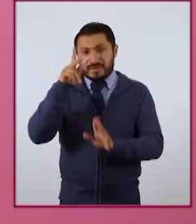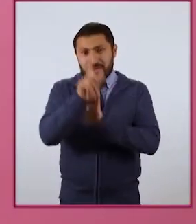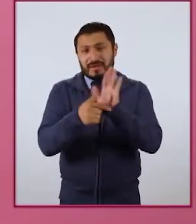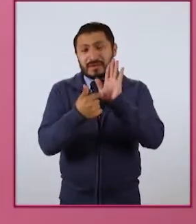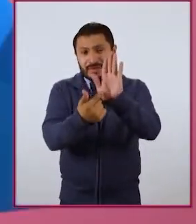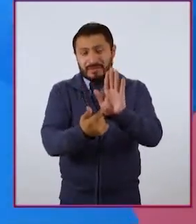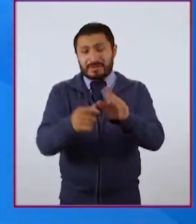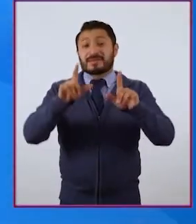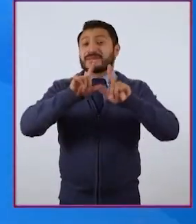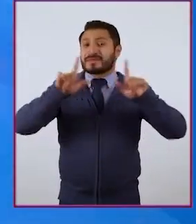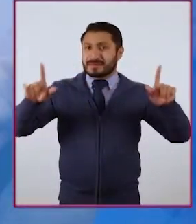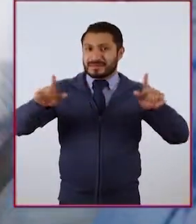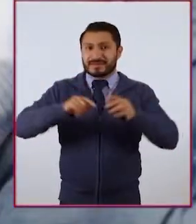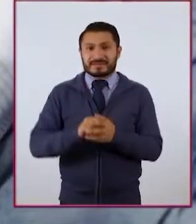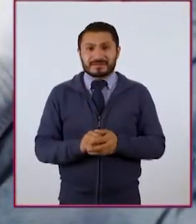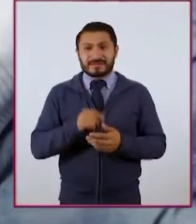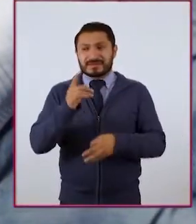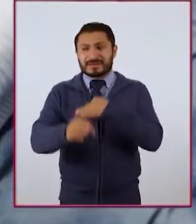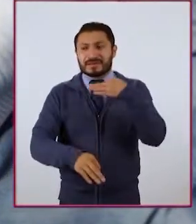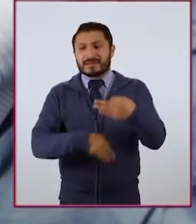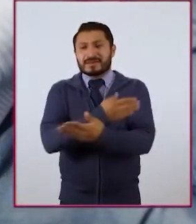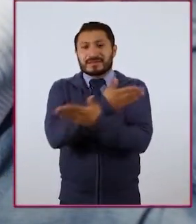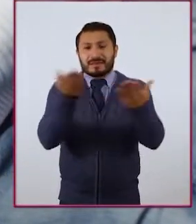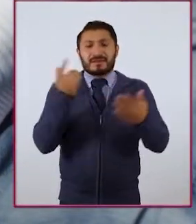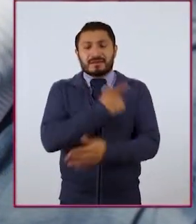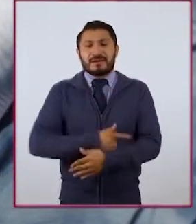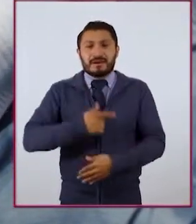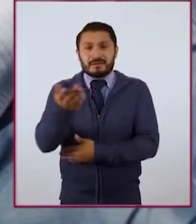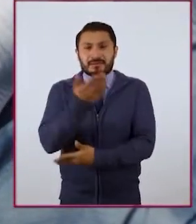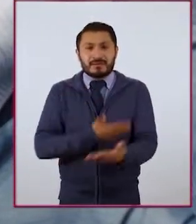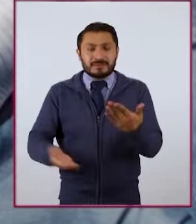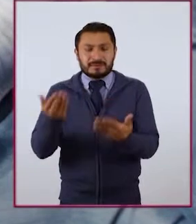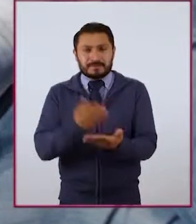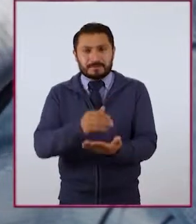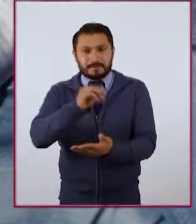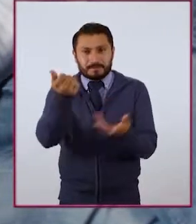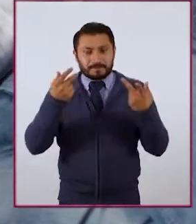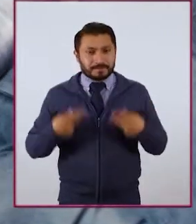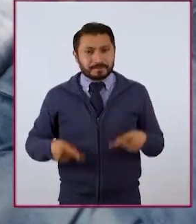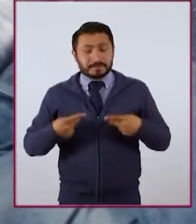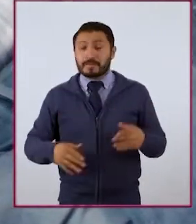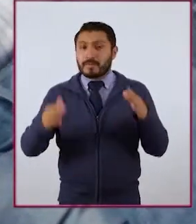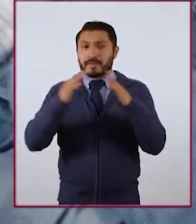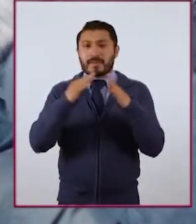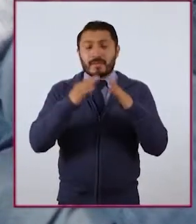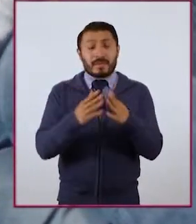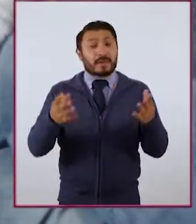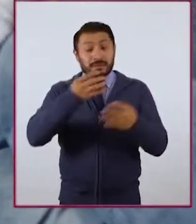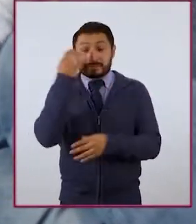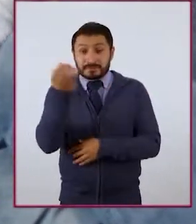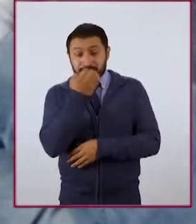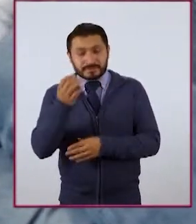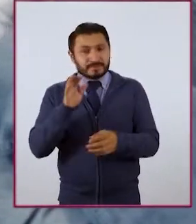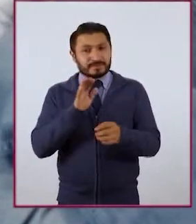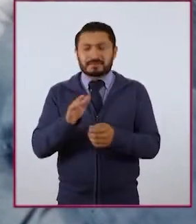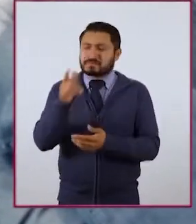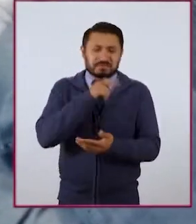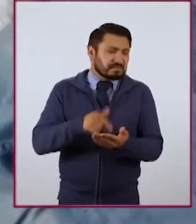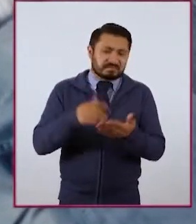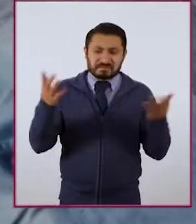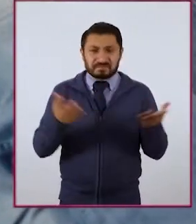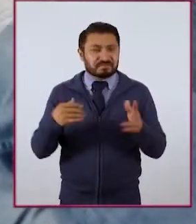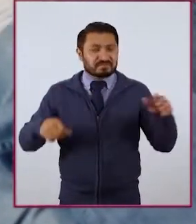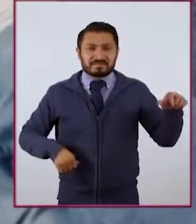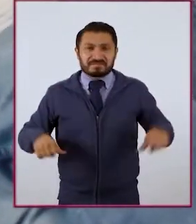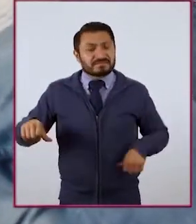¡Todo listo! A todas y todos nos gusta convivir con otras personas en nuestra casa, en la escuela o en donde realizamos nuestras